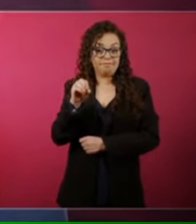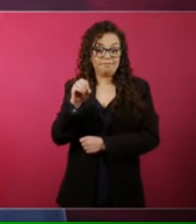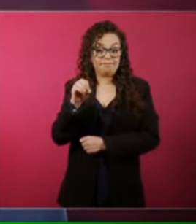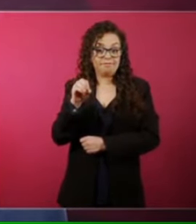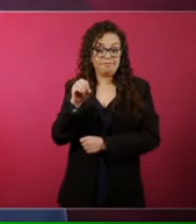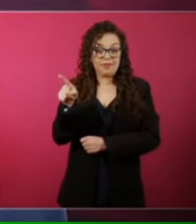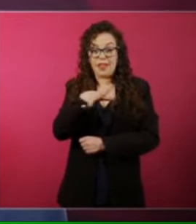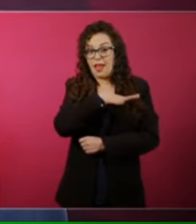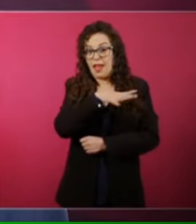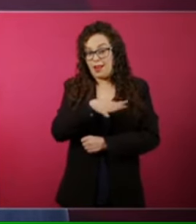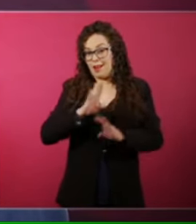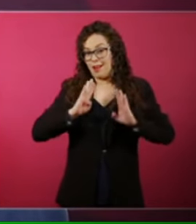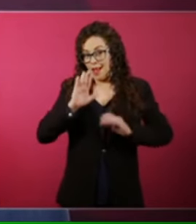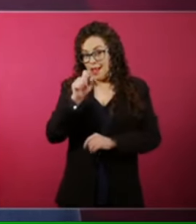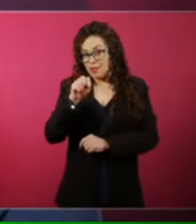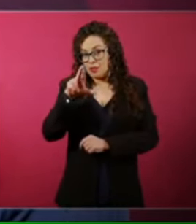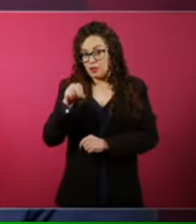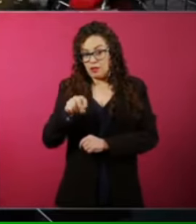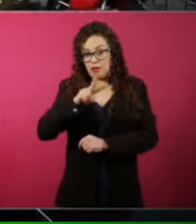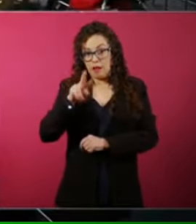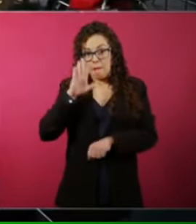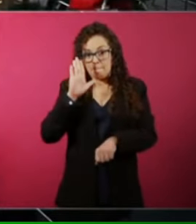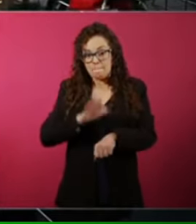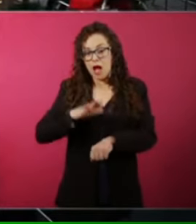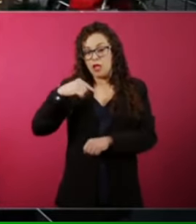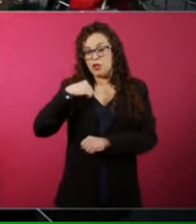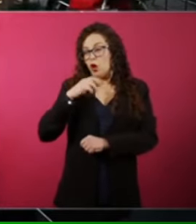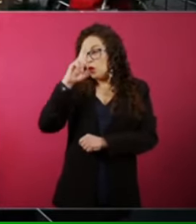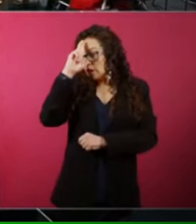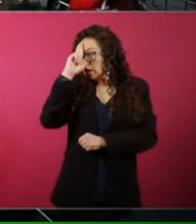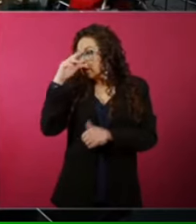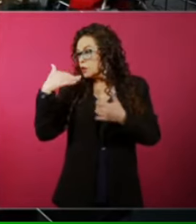admiro, Salvador Allende.